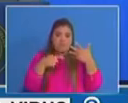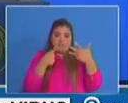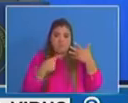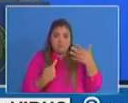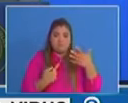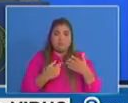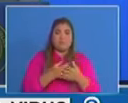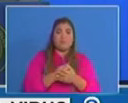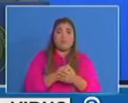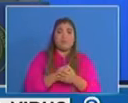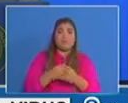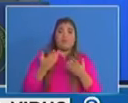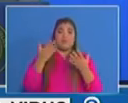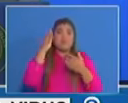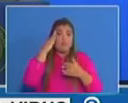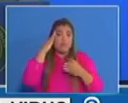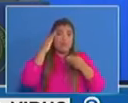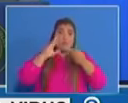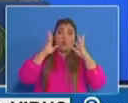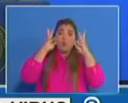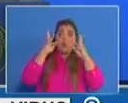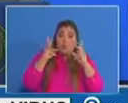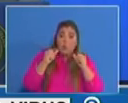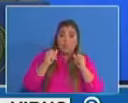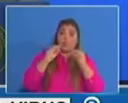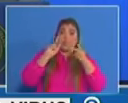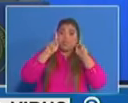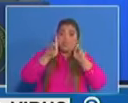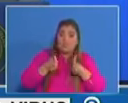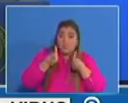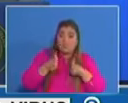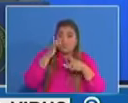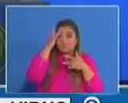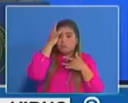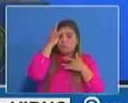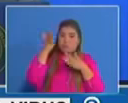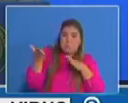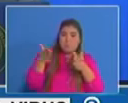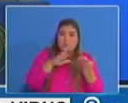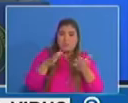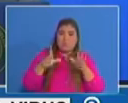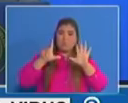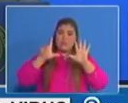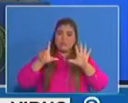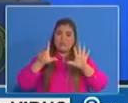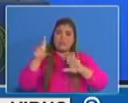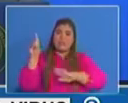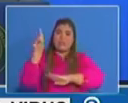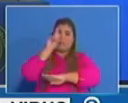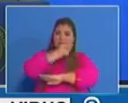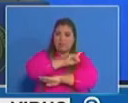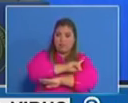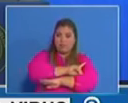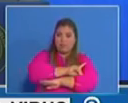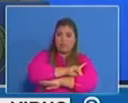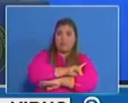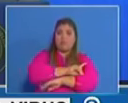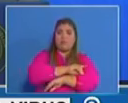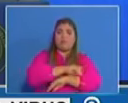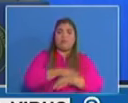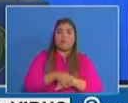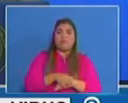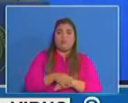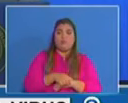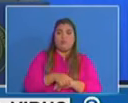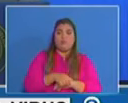número de casos que se reportaron durante periodos de 7 días para sacar un poco el ruido de lo que hemos observado en